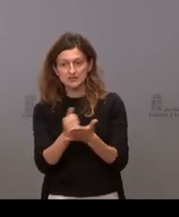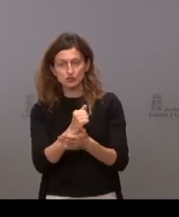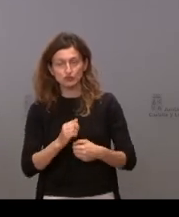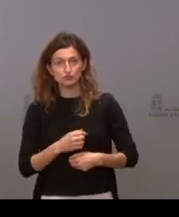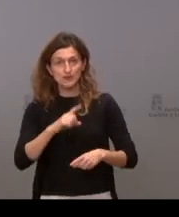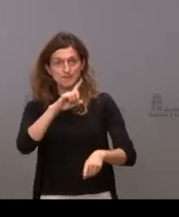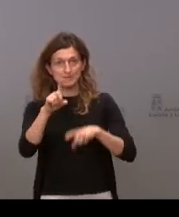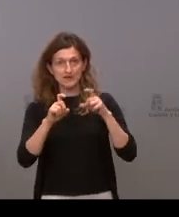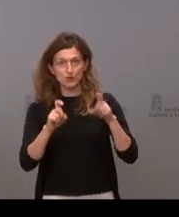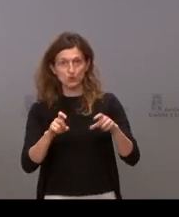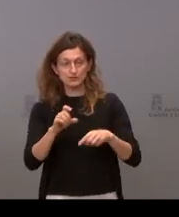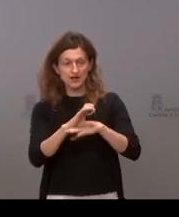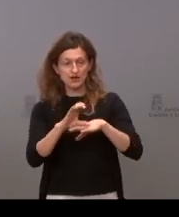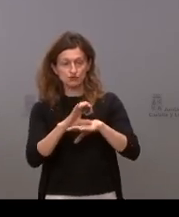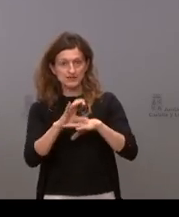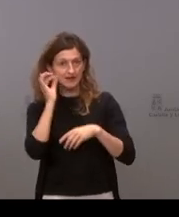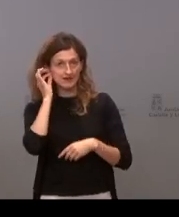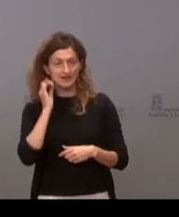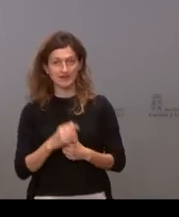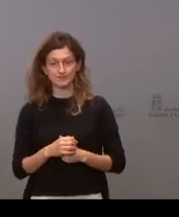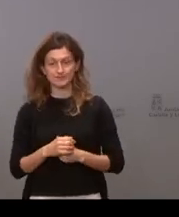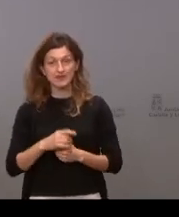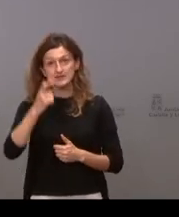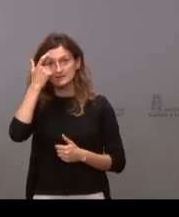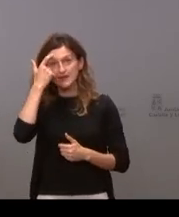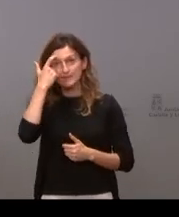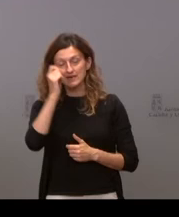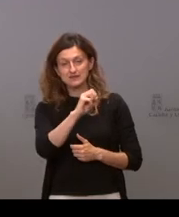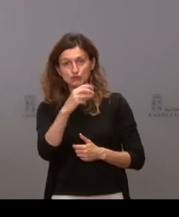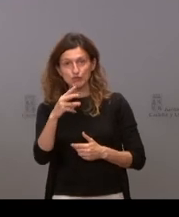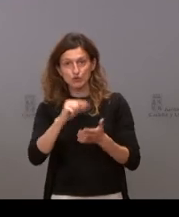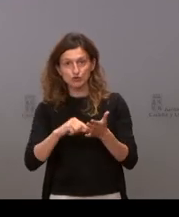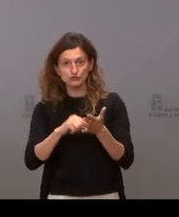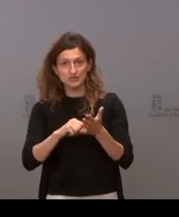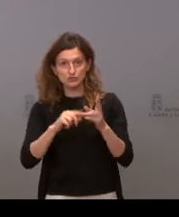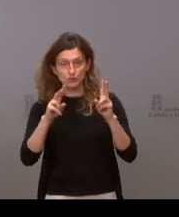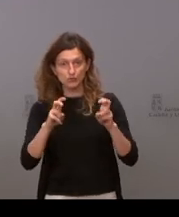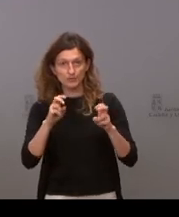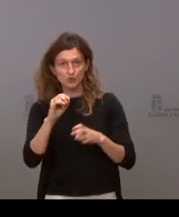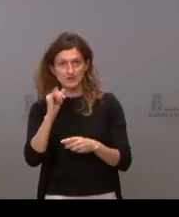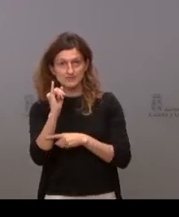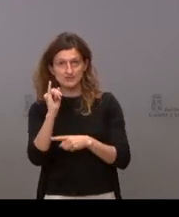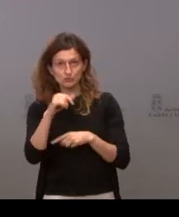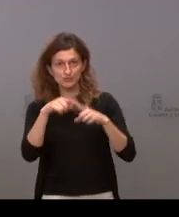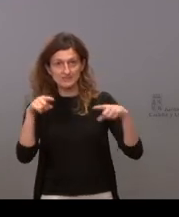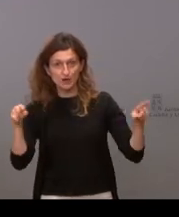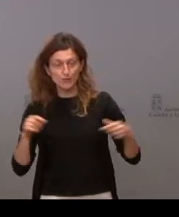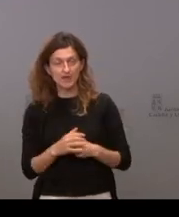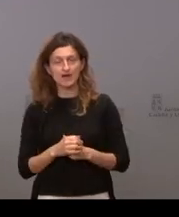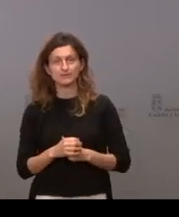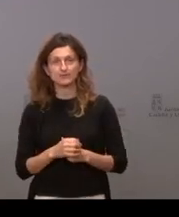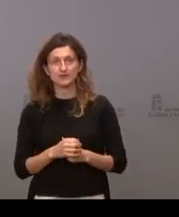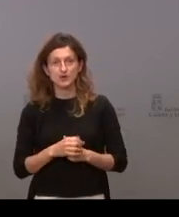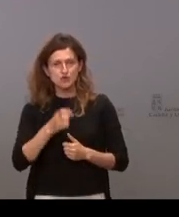primera pregunta es para la consejera para saber con la resolución del contrato del nuevo IES de segovia cuáles son